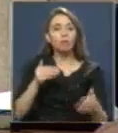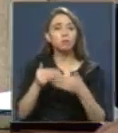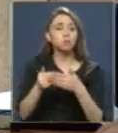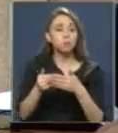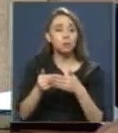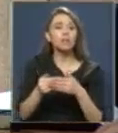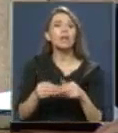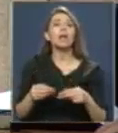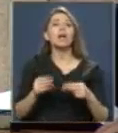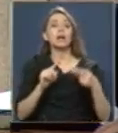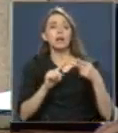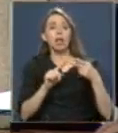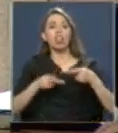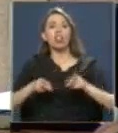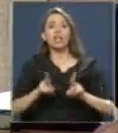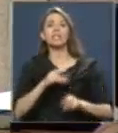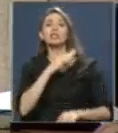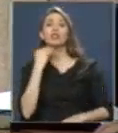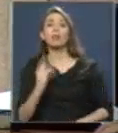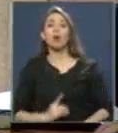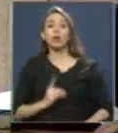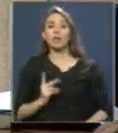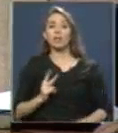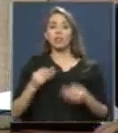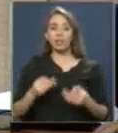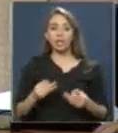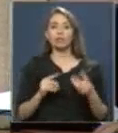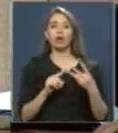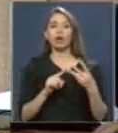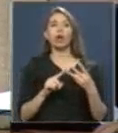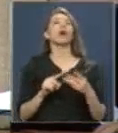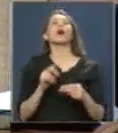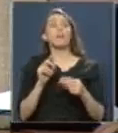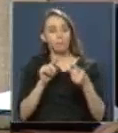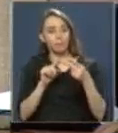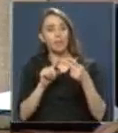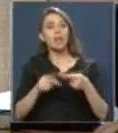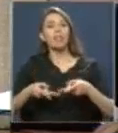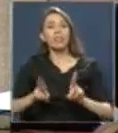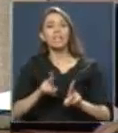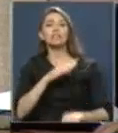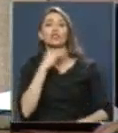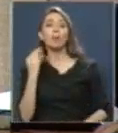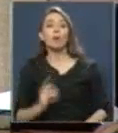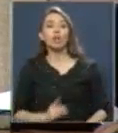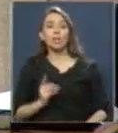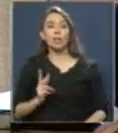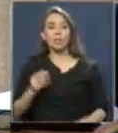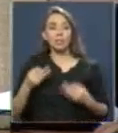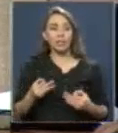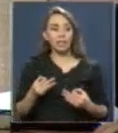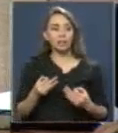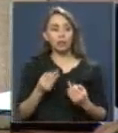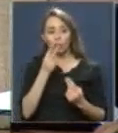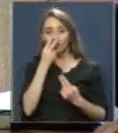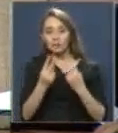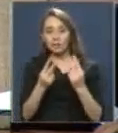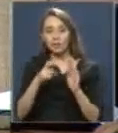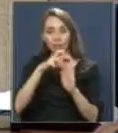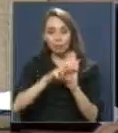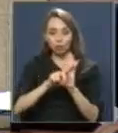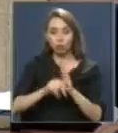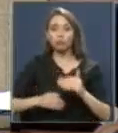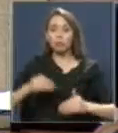el derecho a morir dignamente, el derecho a morir dignamente, se ve que avanza en esta sala,